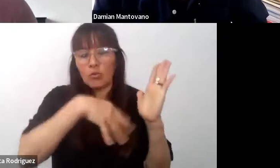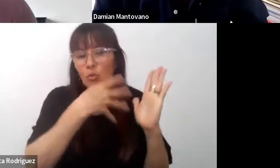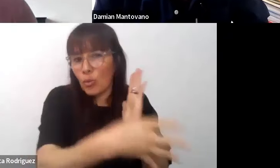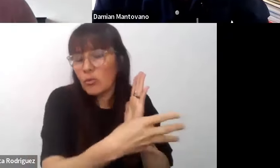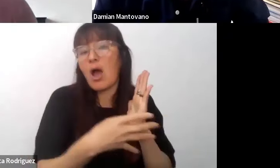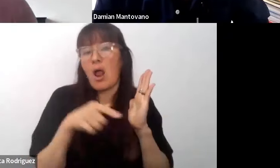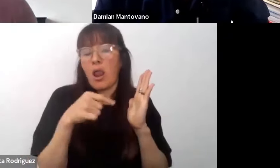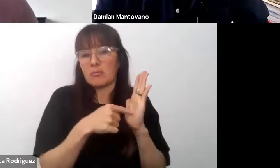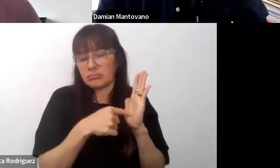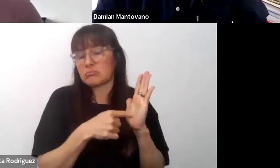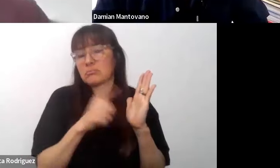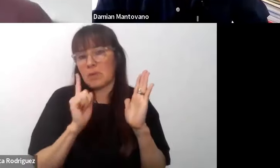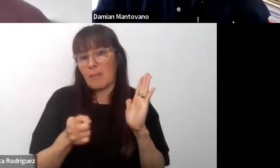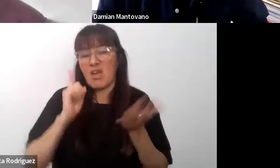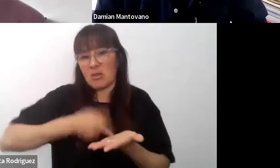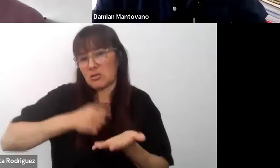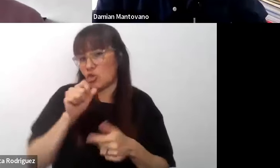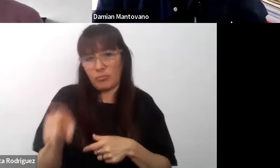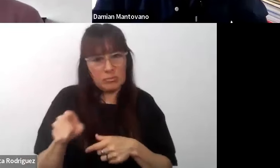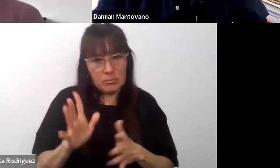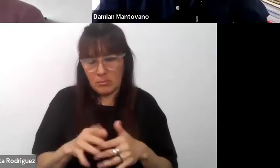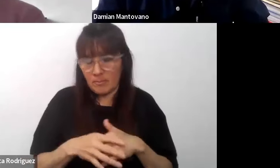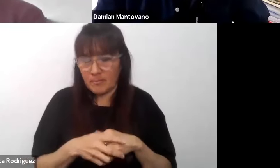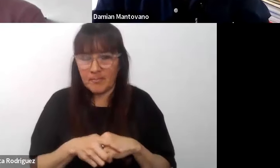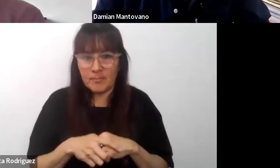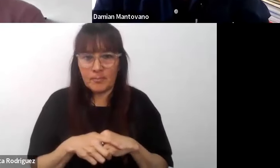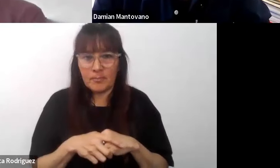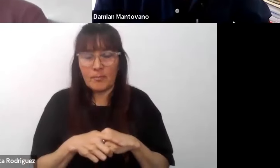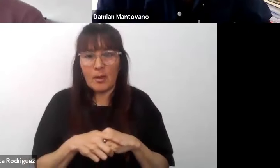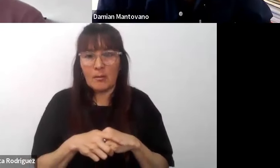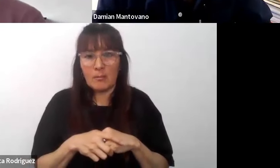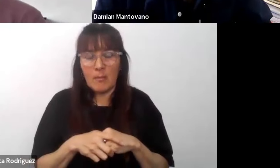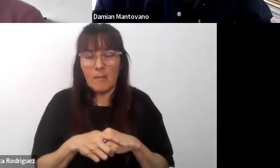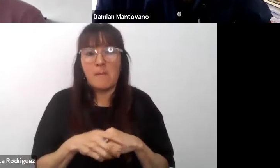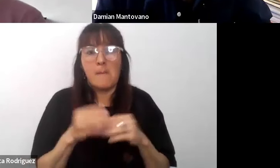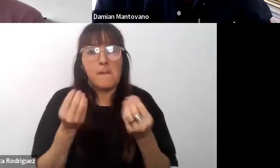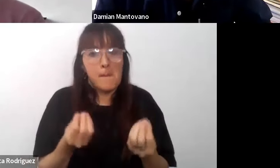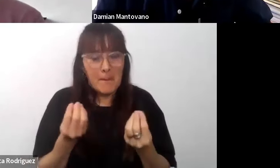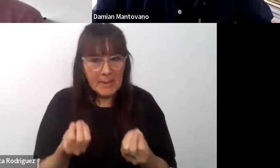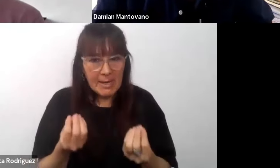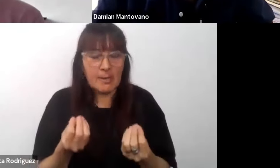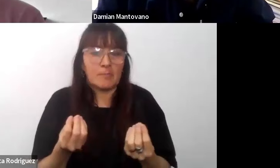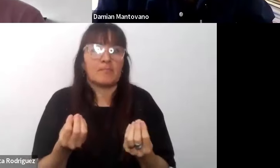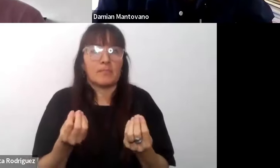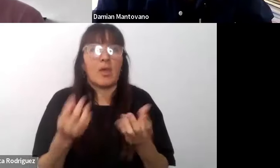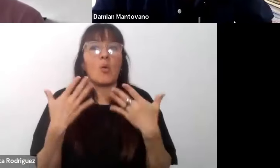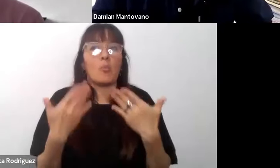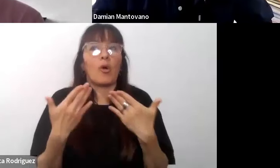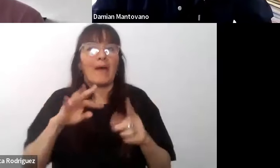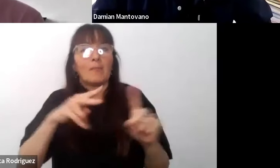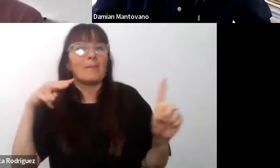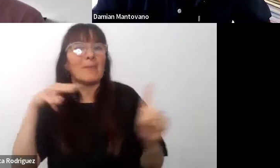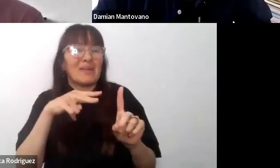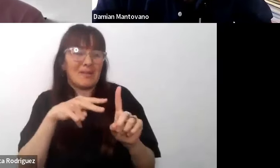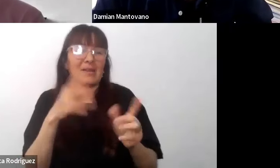se suelen tomar estos espacios de definición para tratar de saldar de alguna manera esta deuda en las perspectivas de discapacidad o de